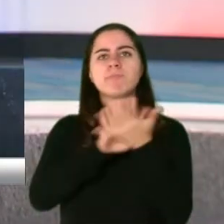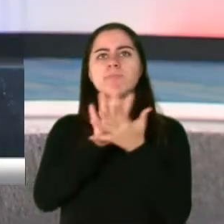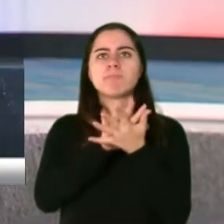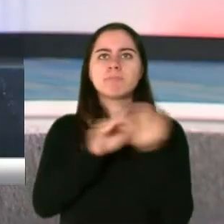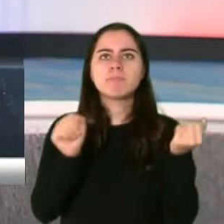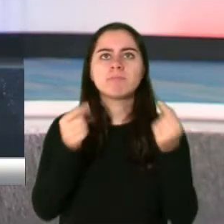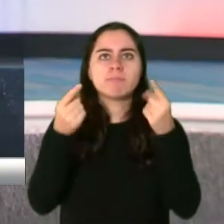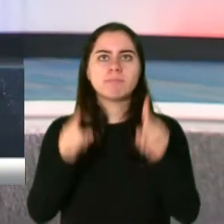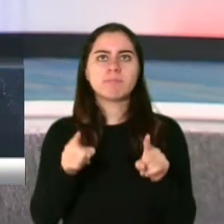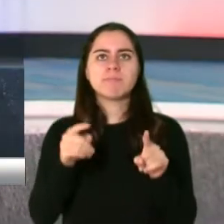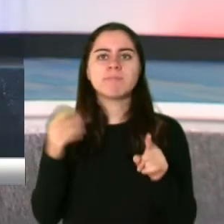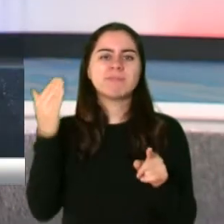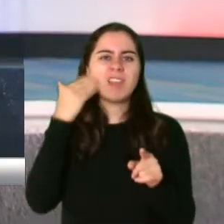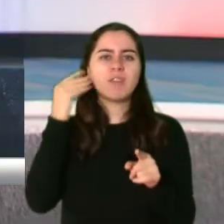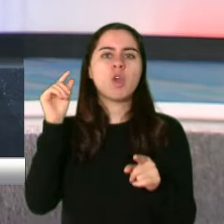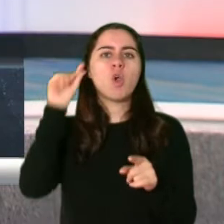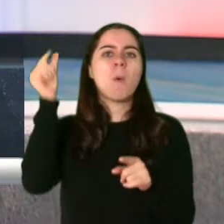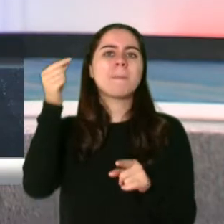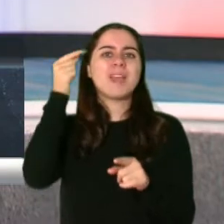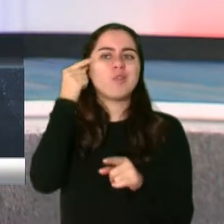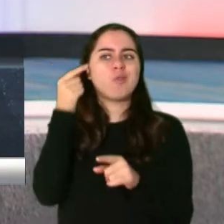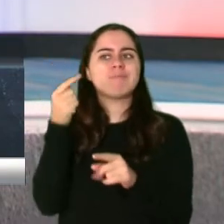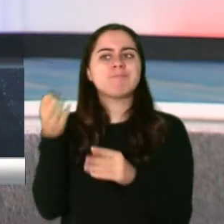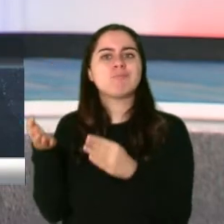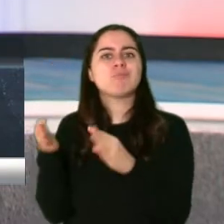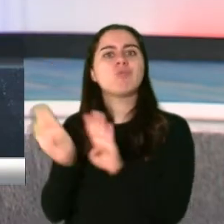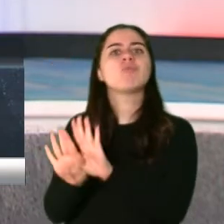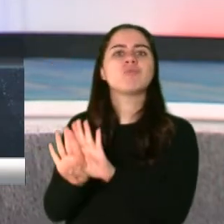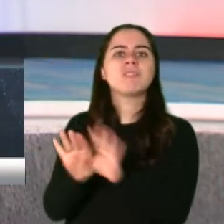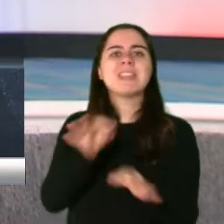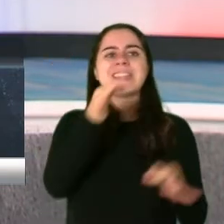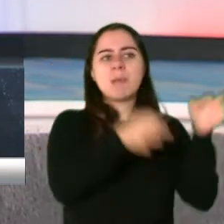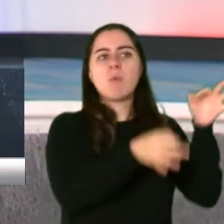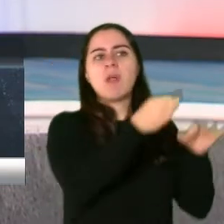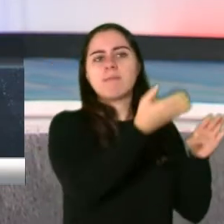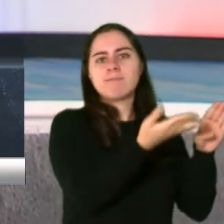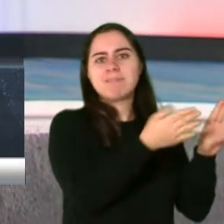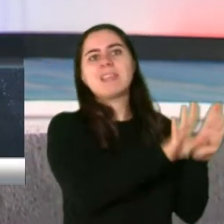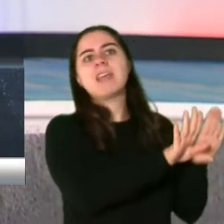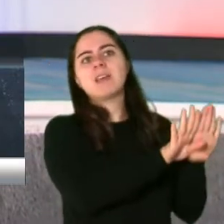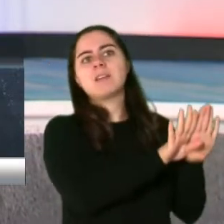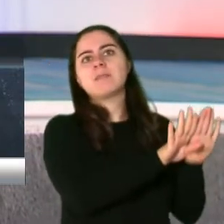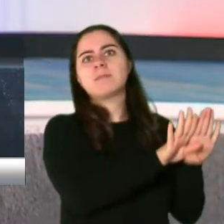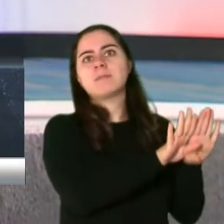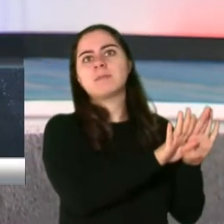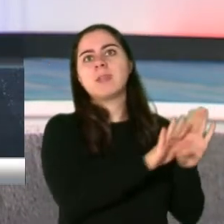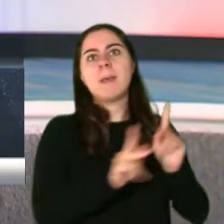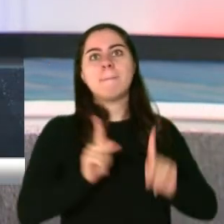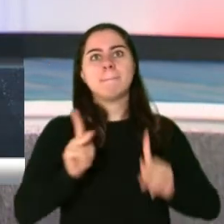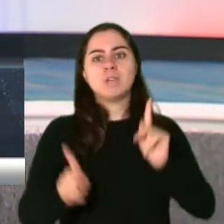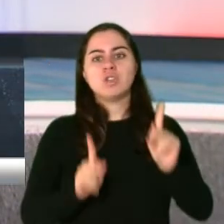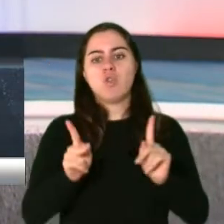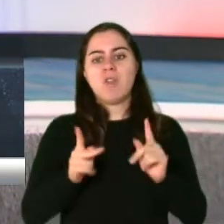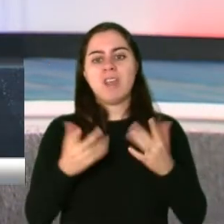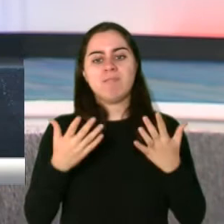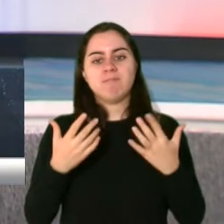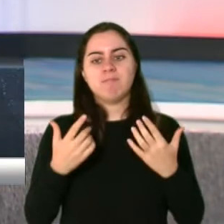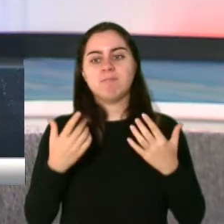agencias de gobierno cierran por un periodo de tiempo y también ocurre con los tribunales. Muchas veces las personas tienen que moverse, los sobrevivientes,